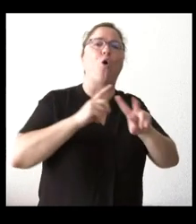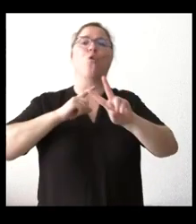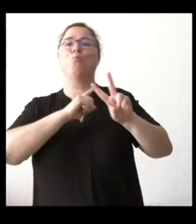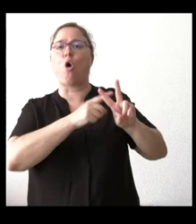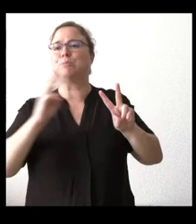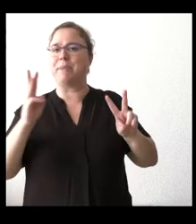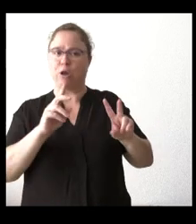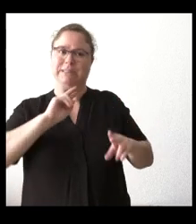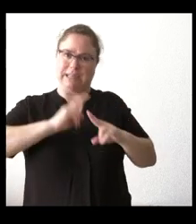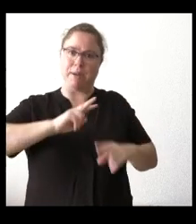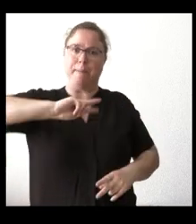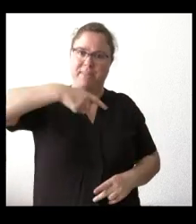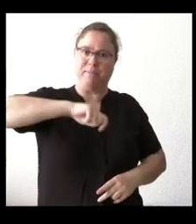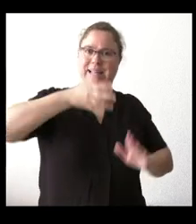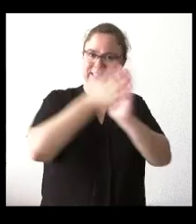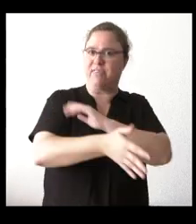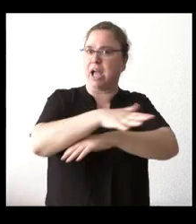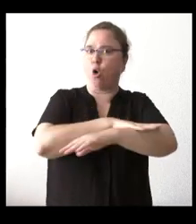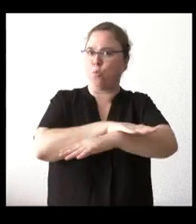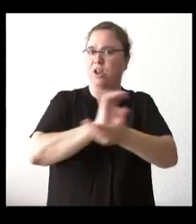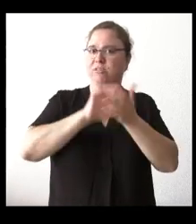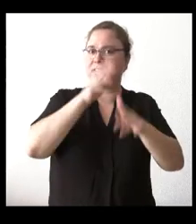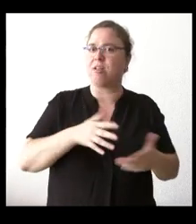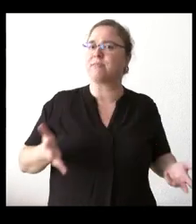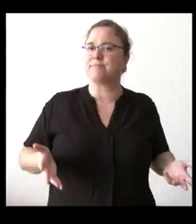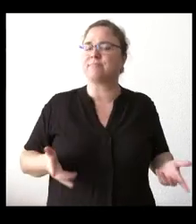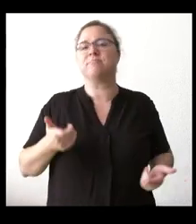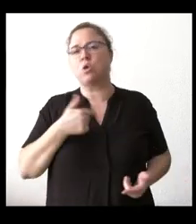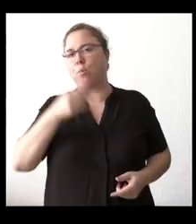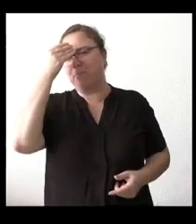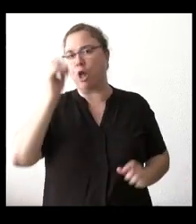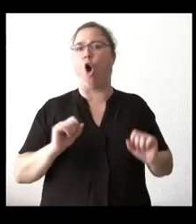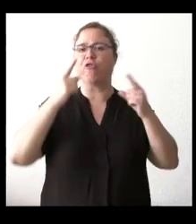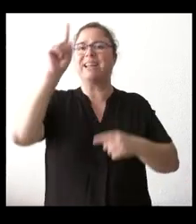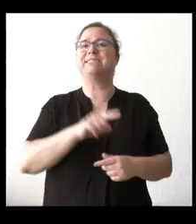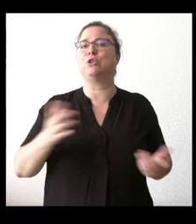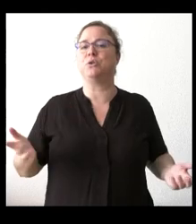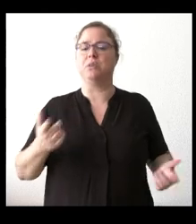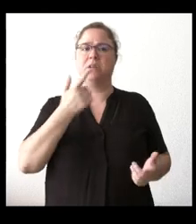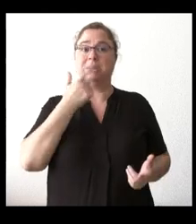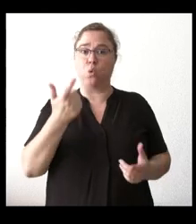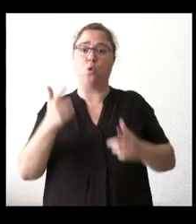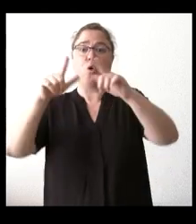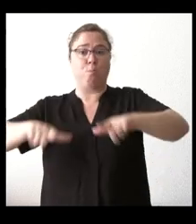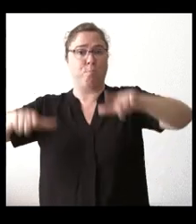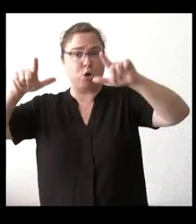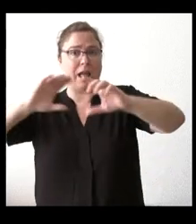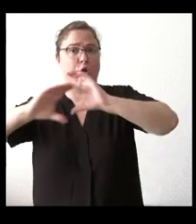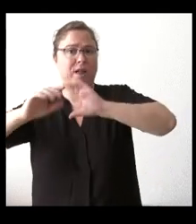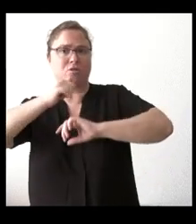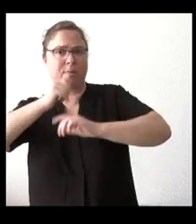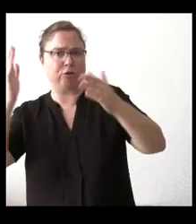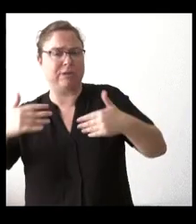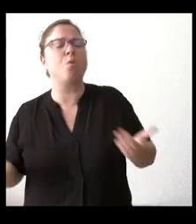gobierno. Y nos ha llegado esa... Entonces, ¿qué es lo que tenemos que considerar oficial? Si ustedes no lo han incorporado en su portal de comunicación.